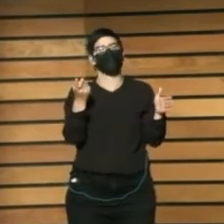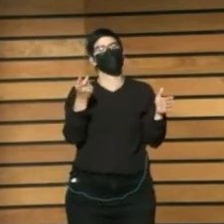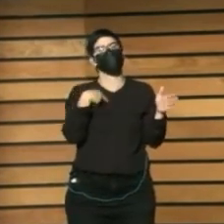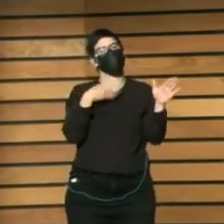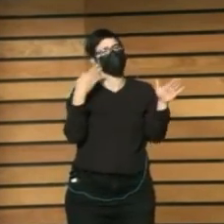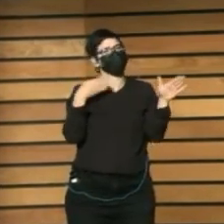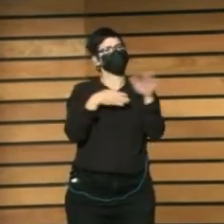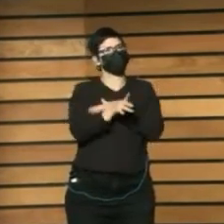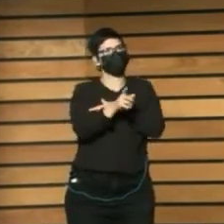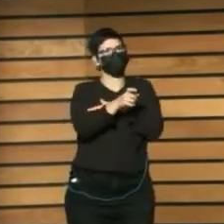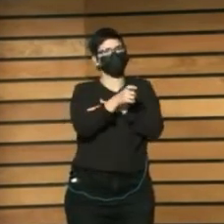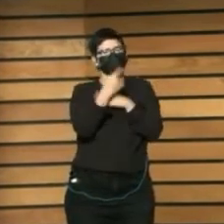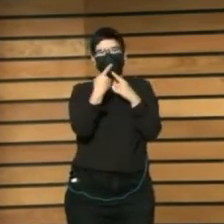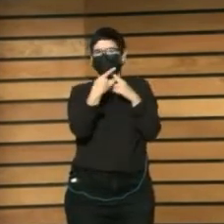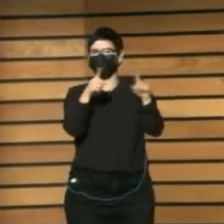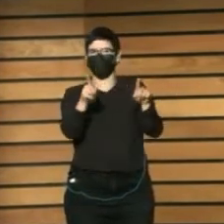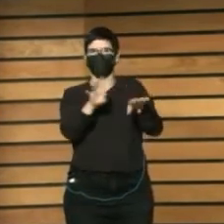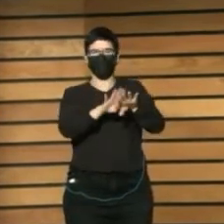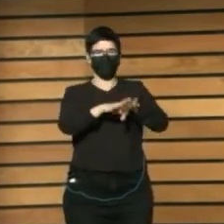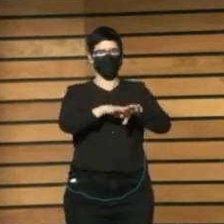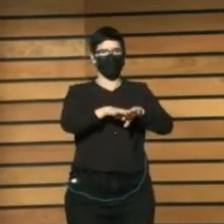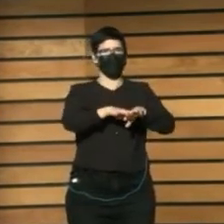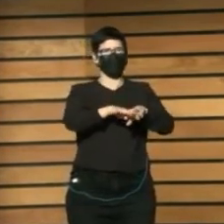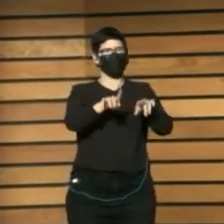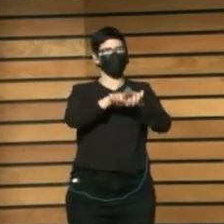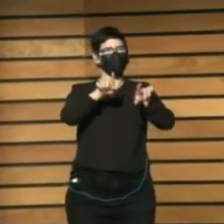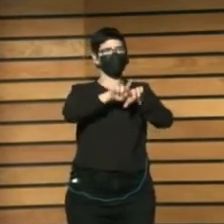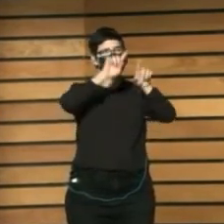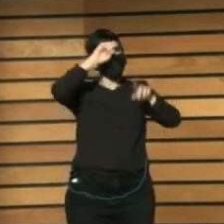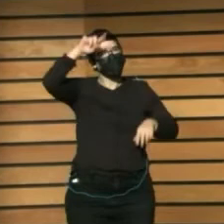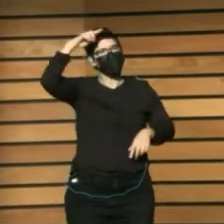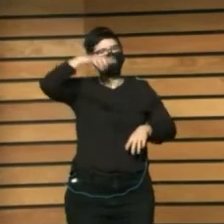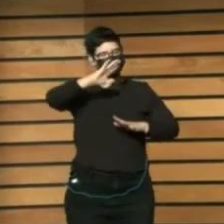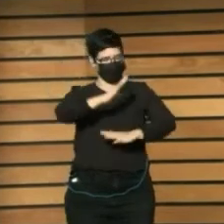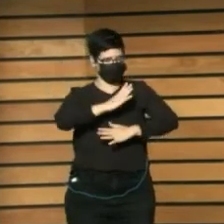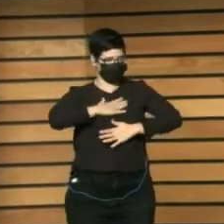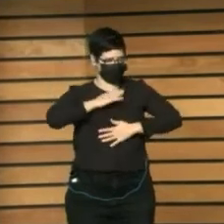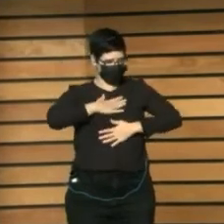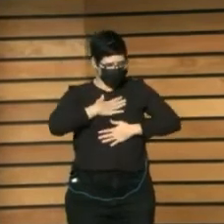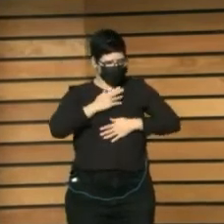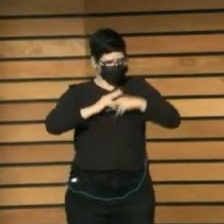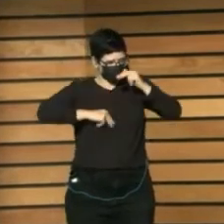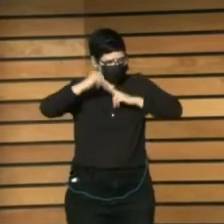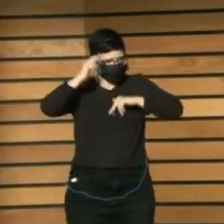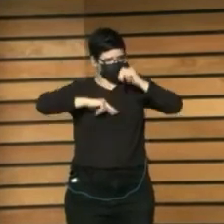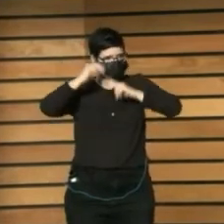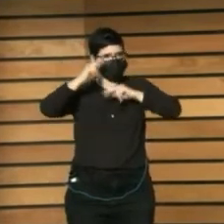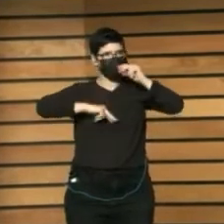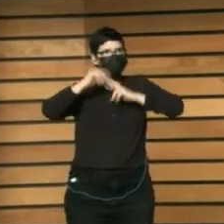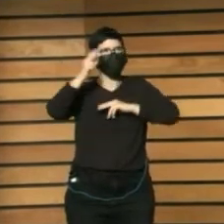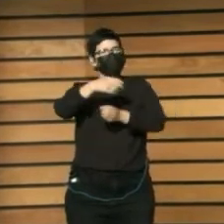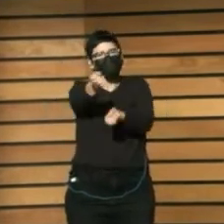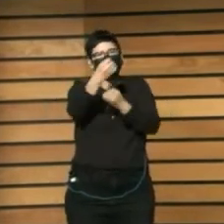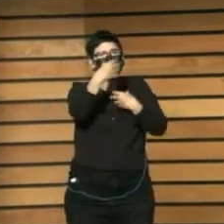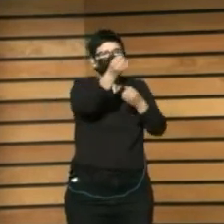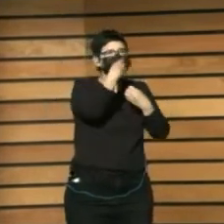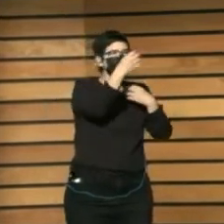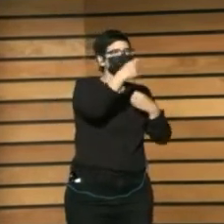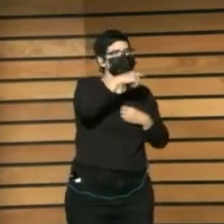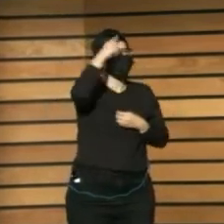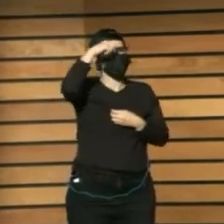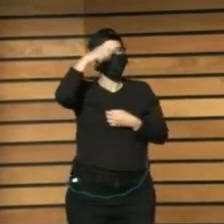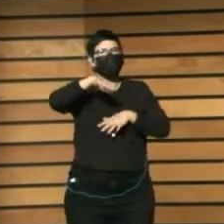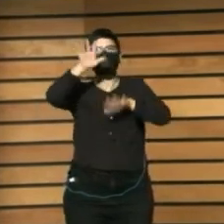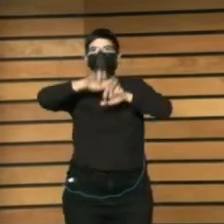construir Nuestro propio Universo Cultural Y nuestro Universo De información Cultural En el que Nos